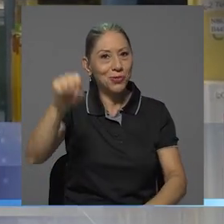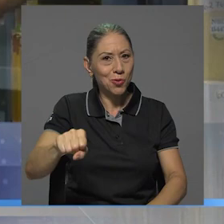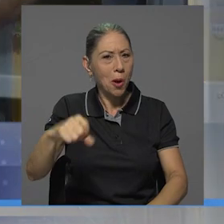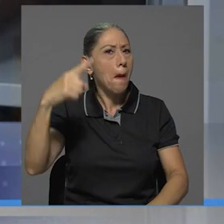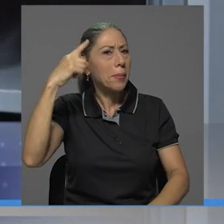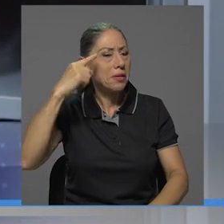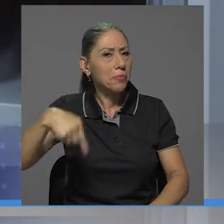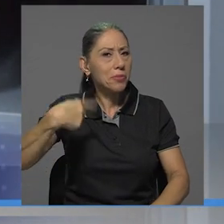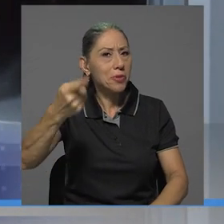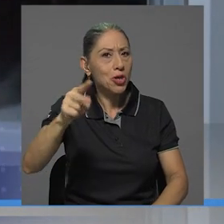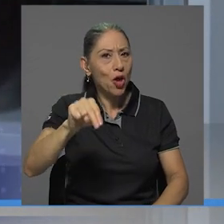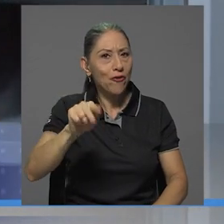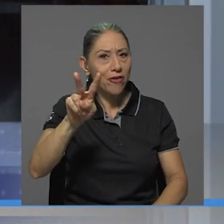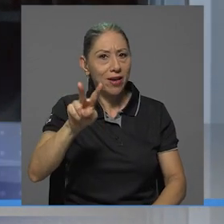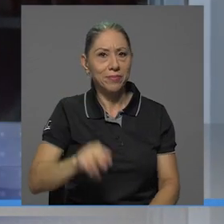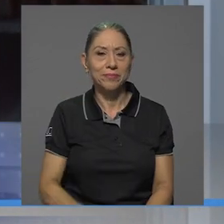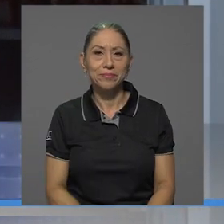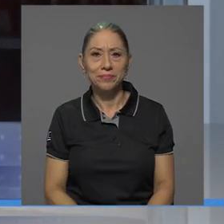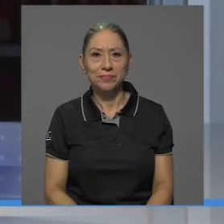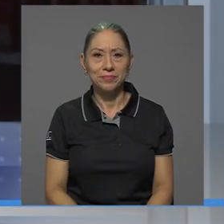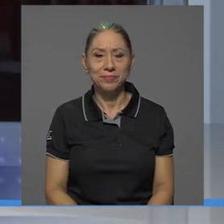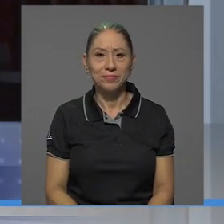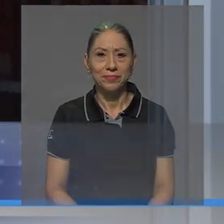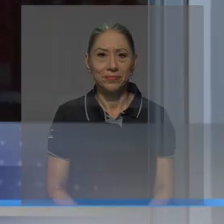programada para el mes de noviembre.